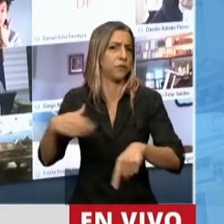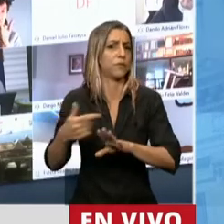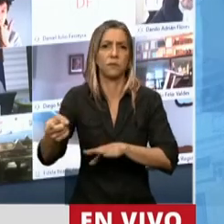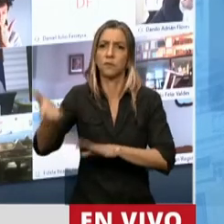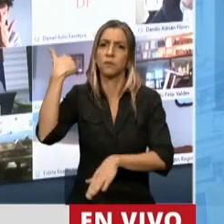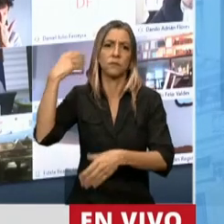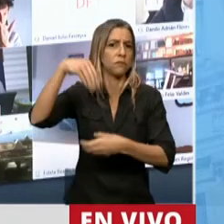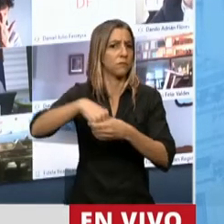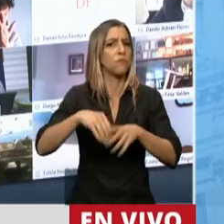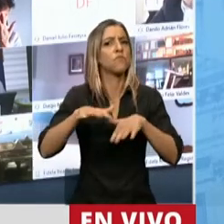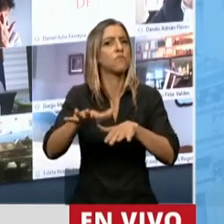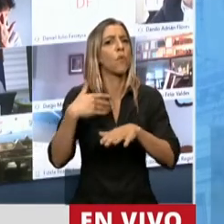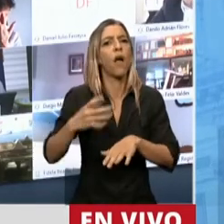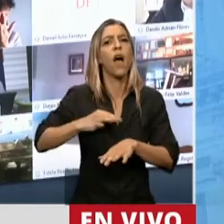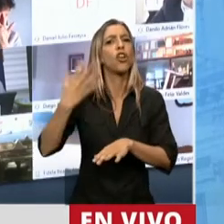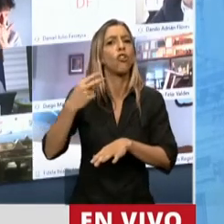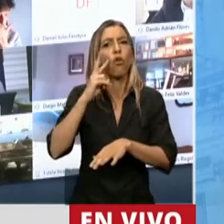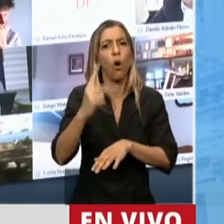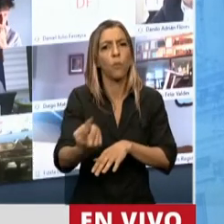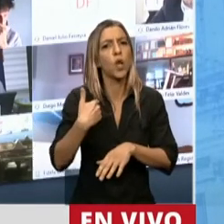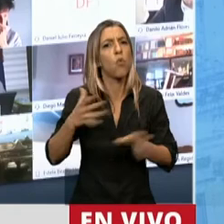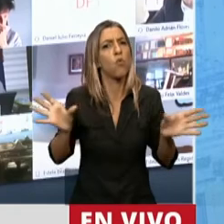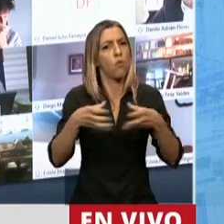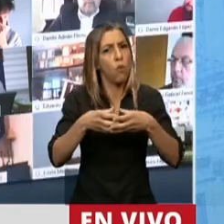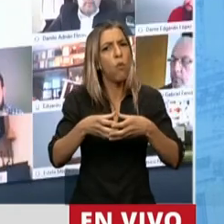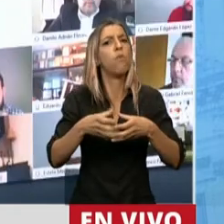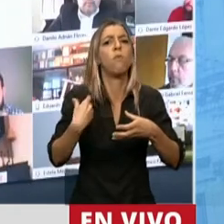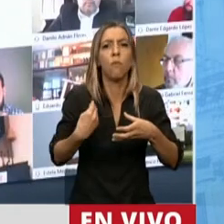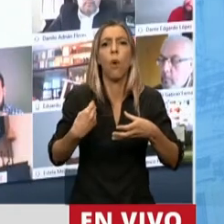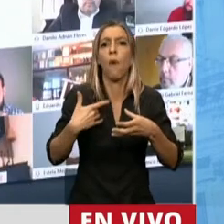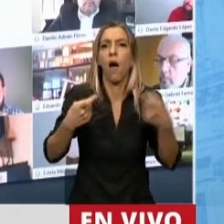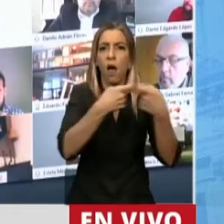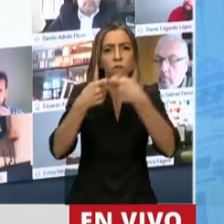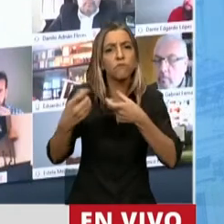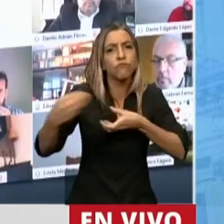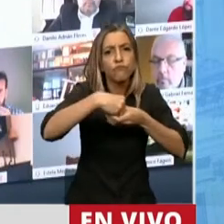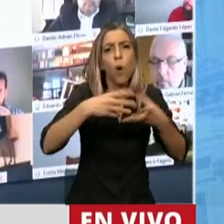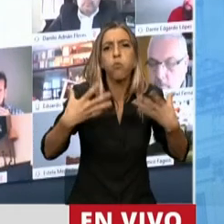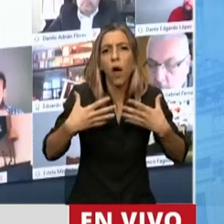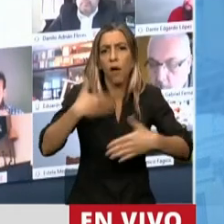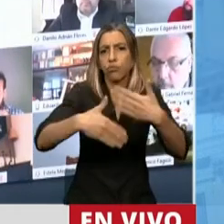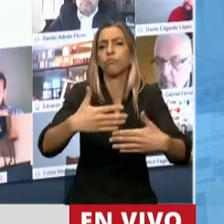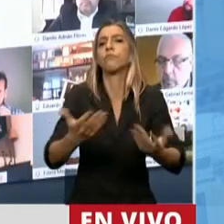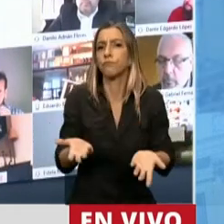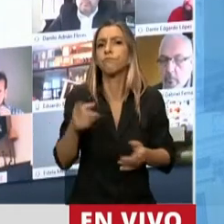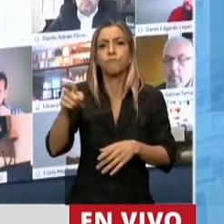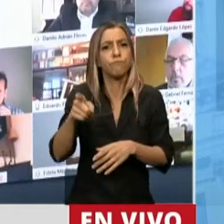cuando estando al frente del movimiento cooperativista participó del Frente contra la Pobreza.